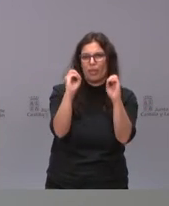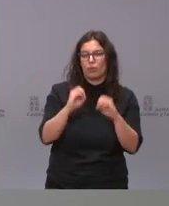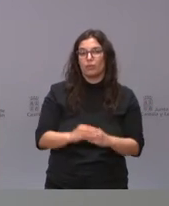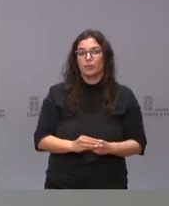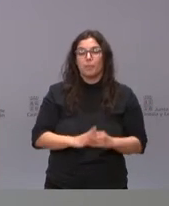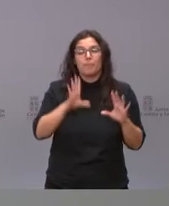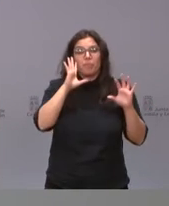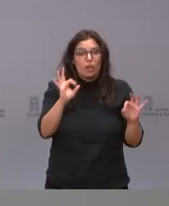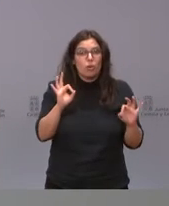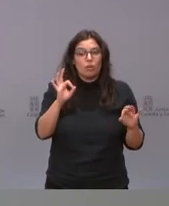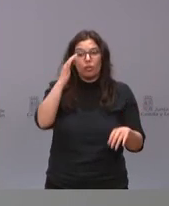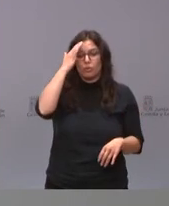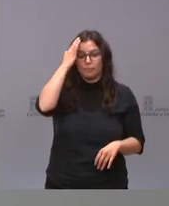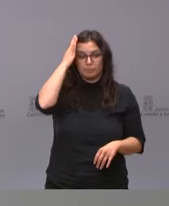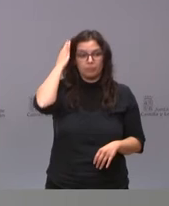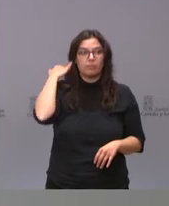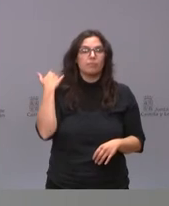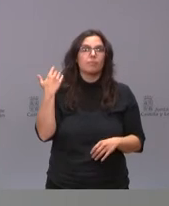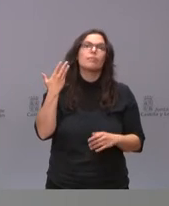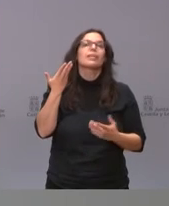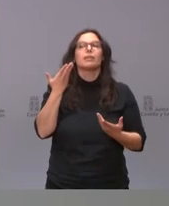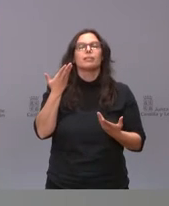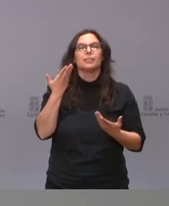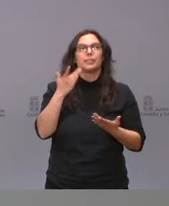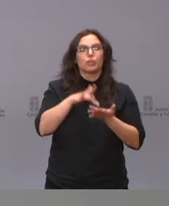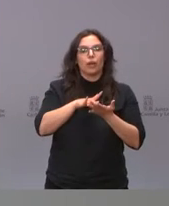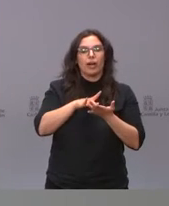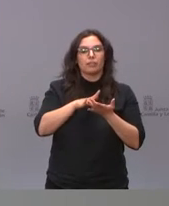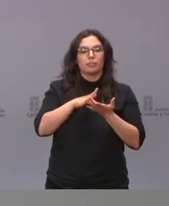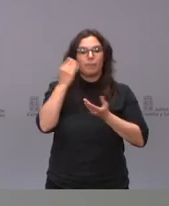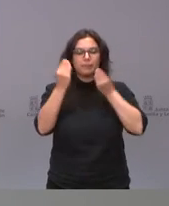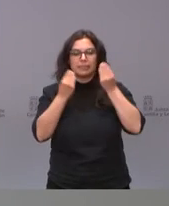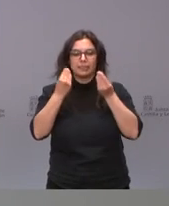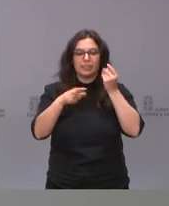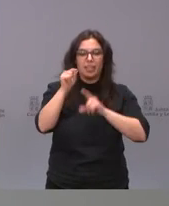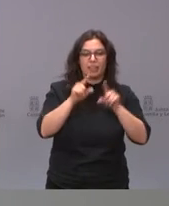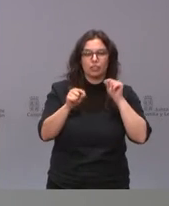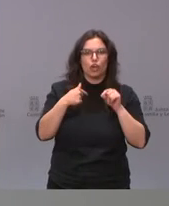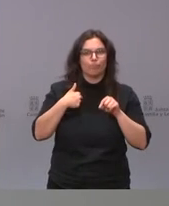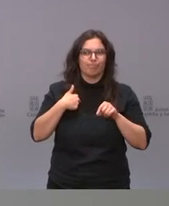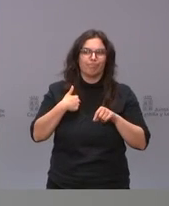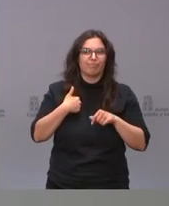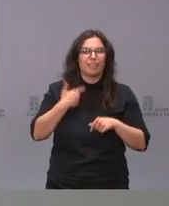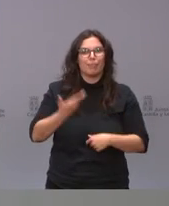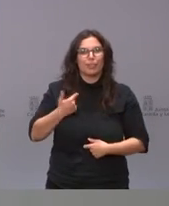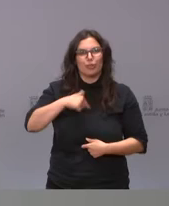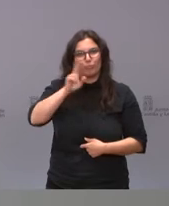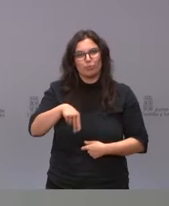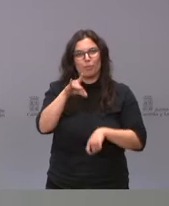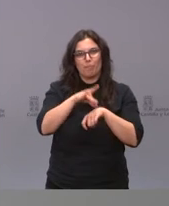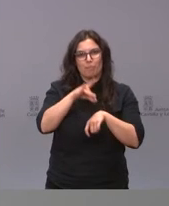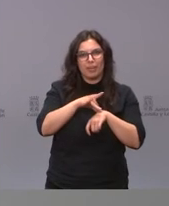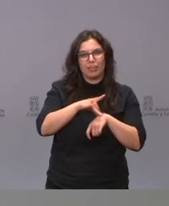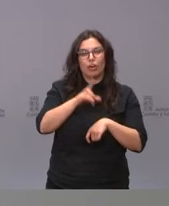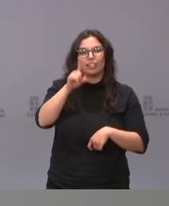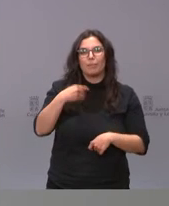evidentemente en esa toma de decisiones pesó mucho el ser médico y pesó mucho el principio de no